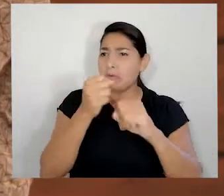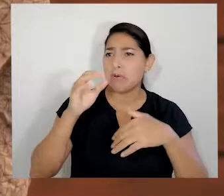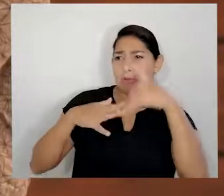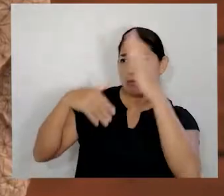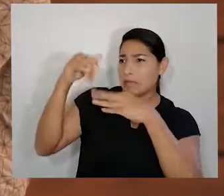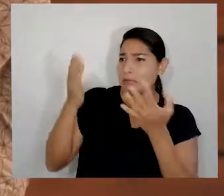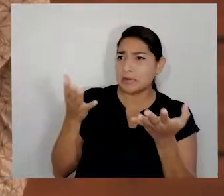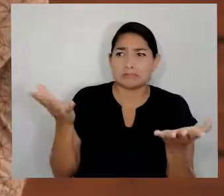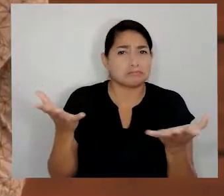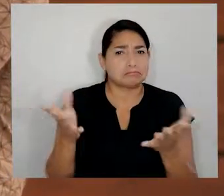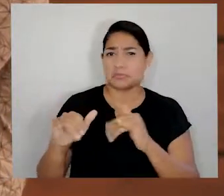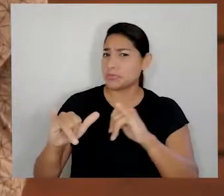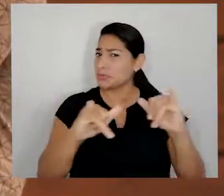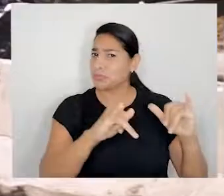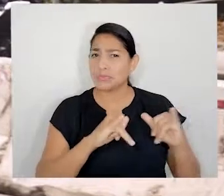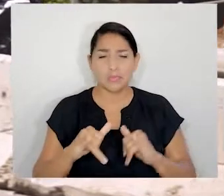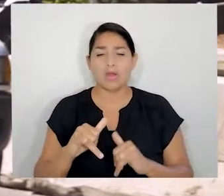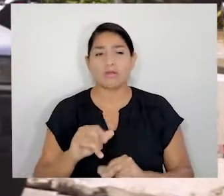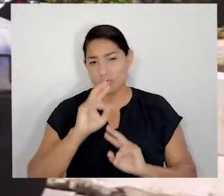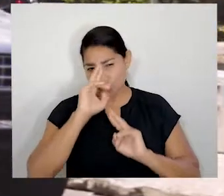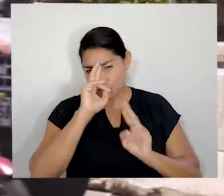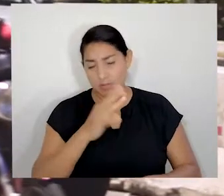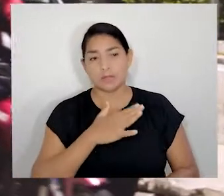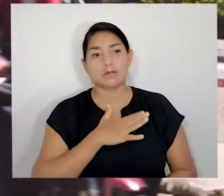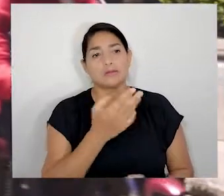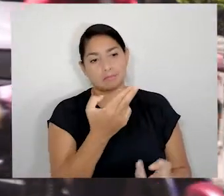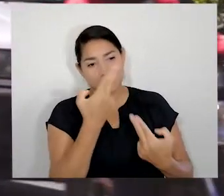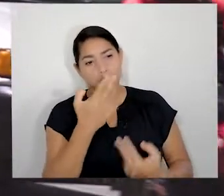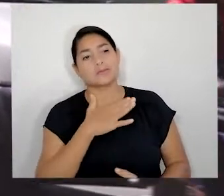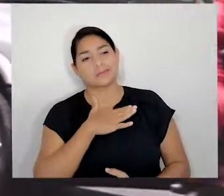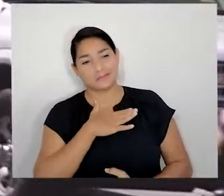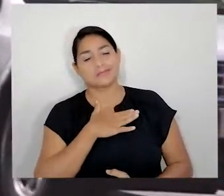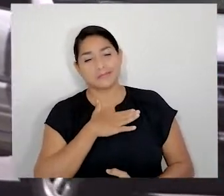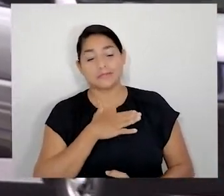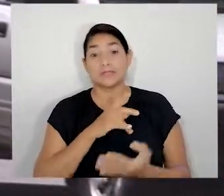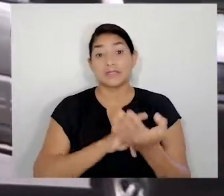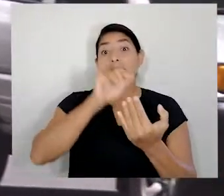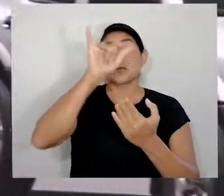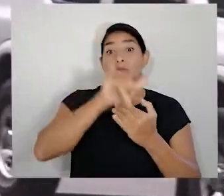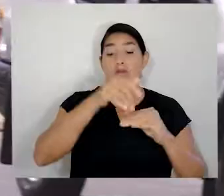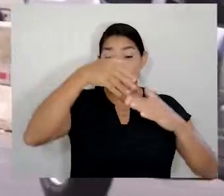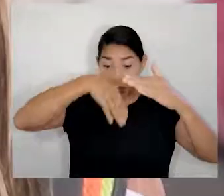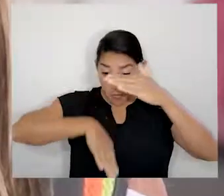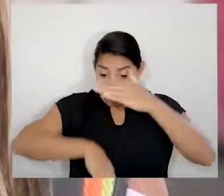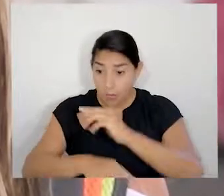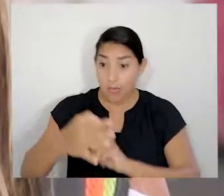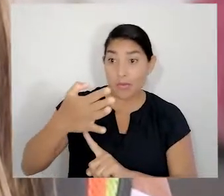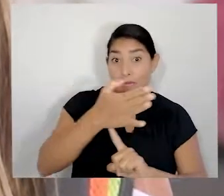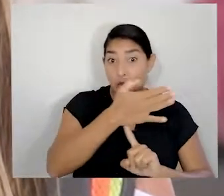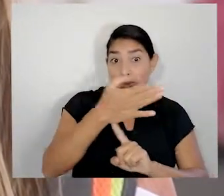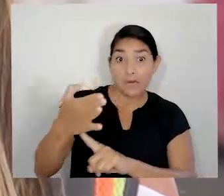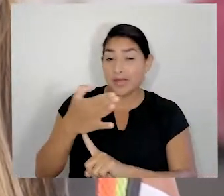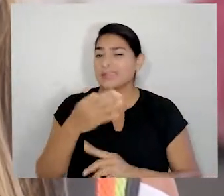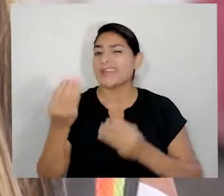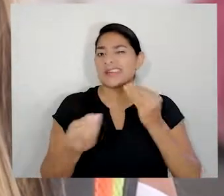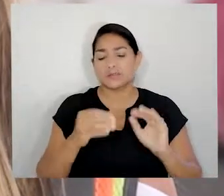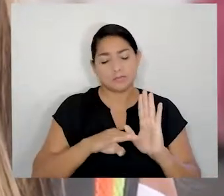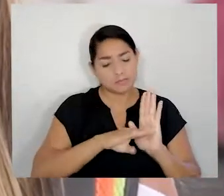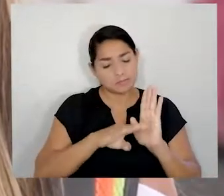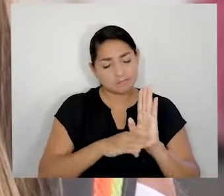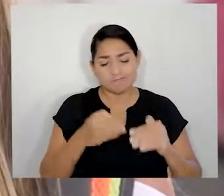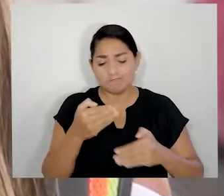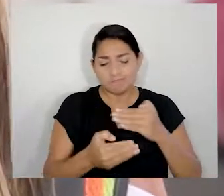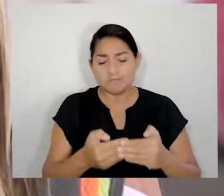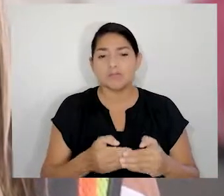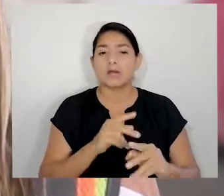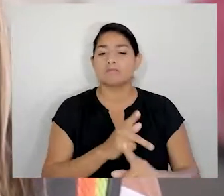de hacer cualquier trabajo, cualquier obra, darnos el respeto mutuo también. En el proyecto Paso Desnivel sobre la Rotonda de La